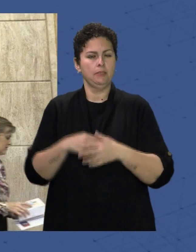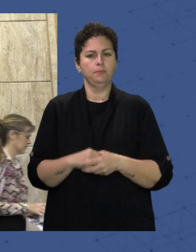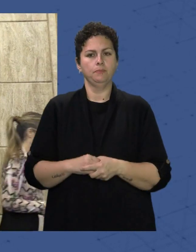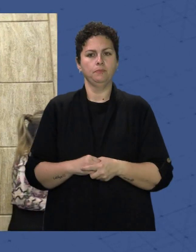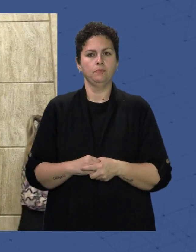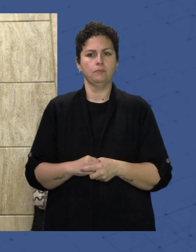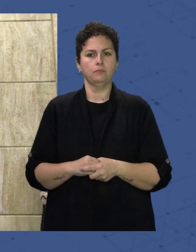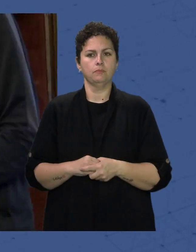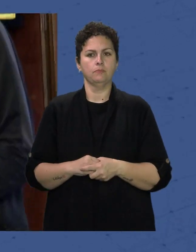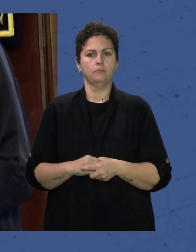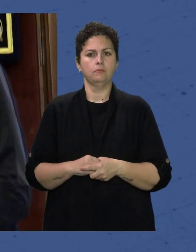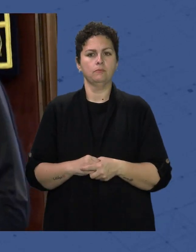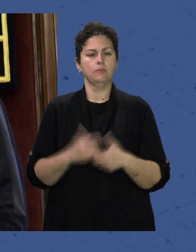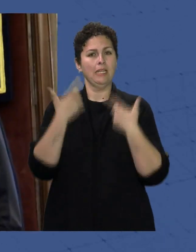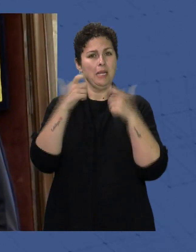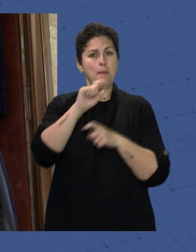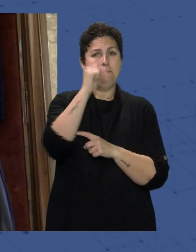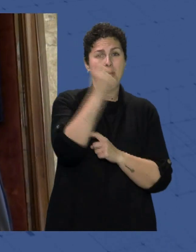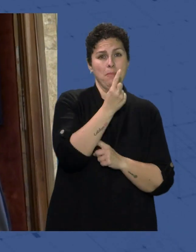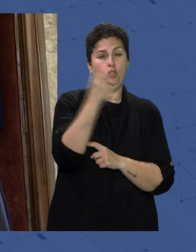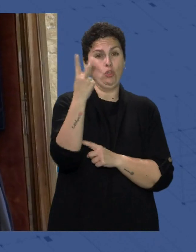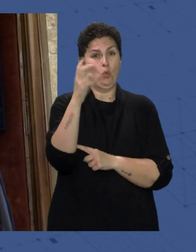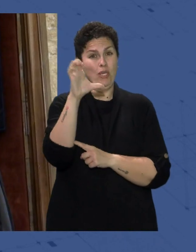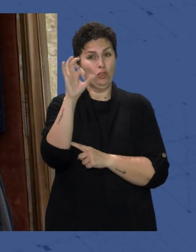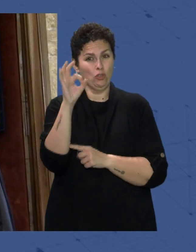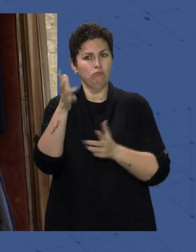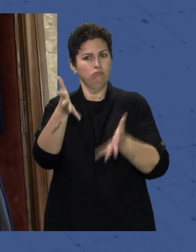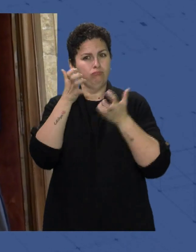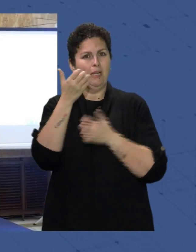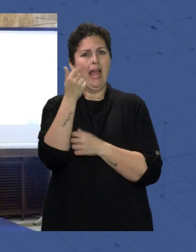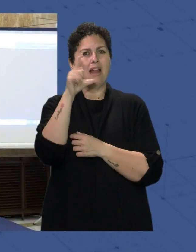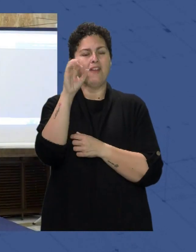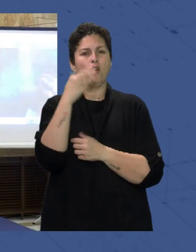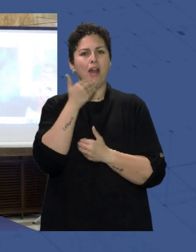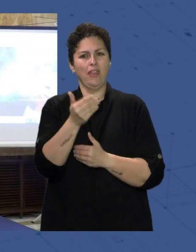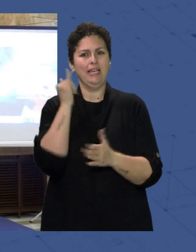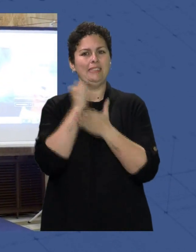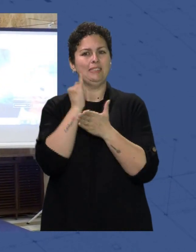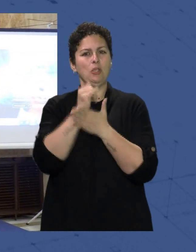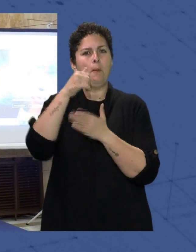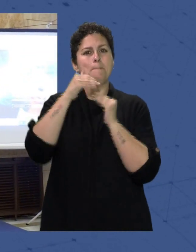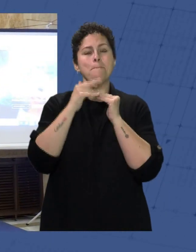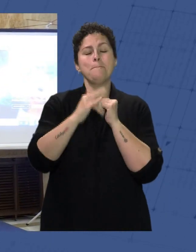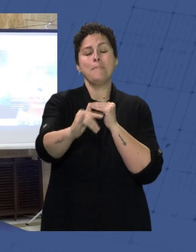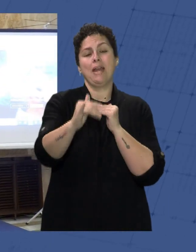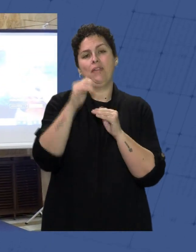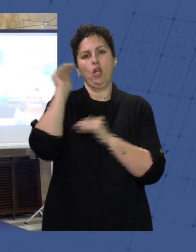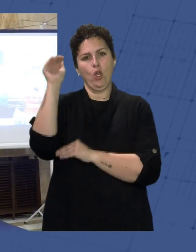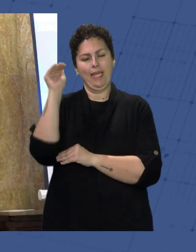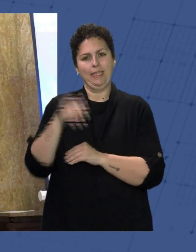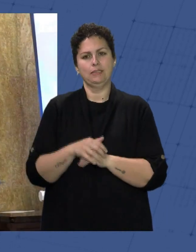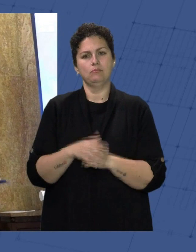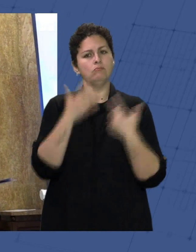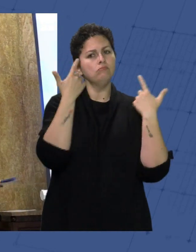En la categoría De primero Y segundo De eso El ganador Ha sido Álvaro García Del Instituto Mar Serena De Roquetas De Mar Y en la